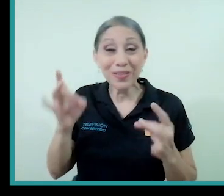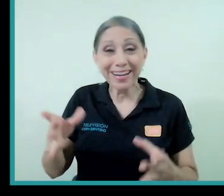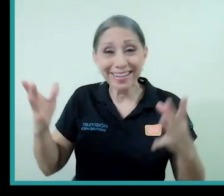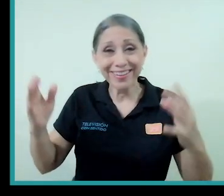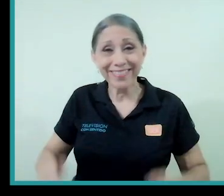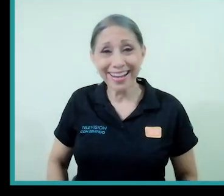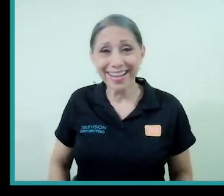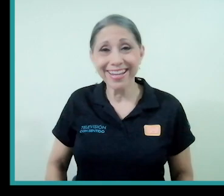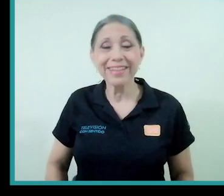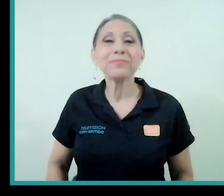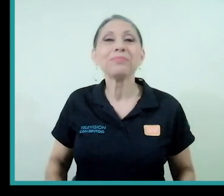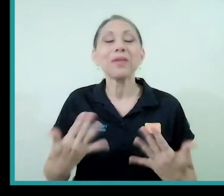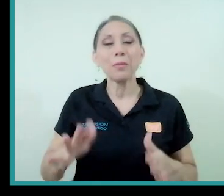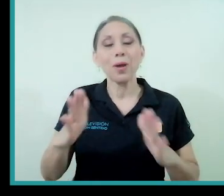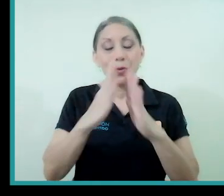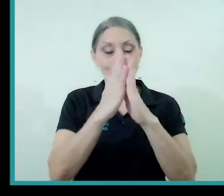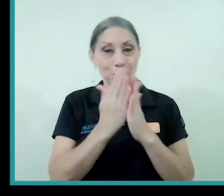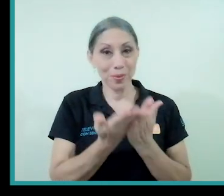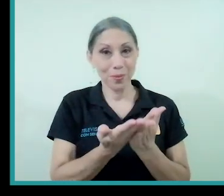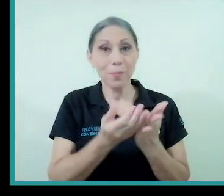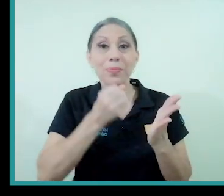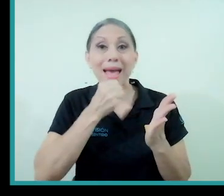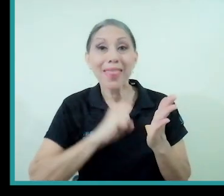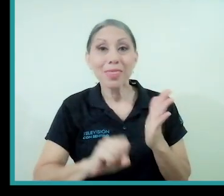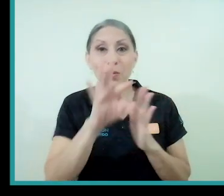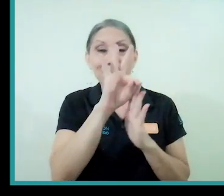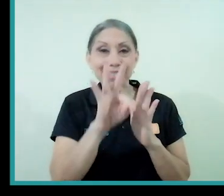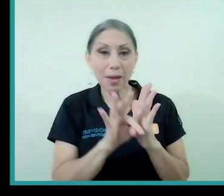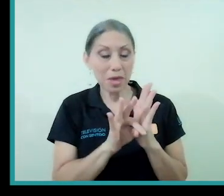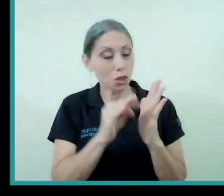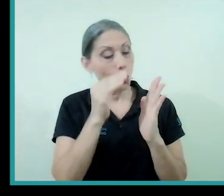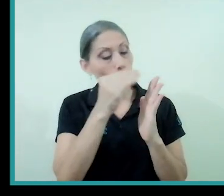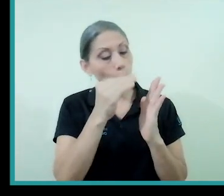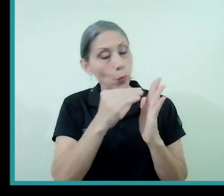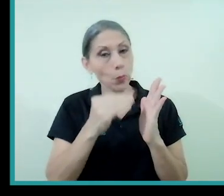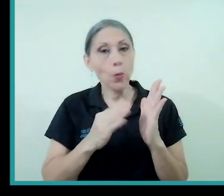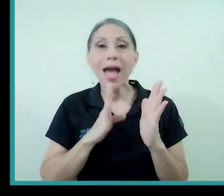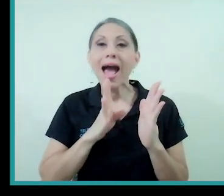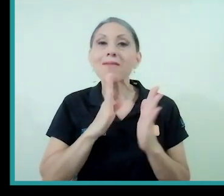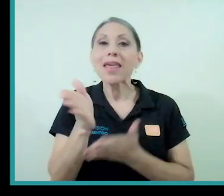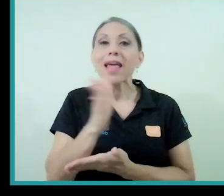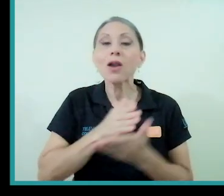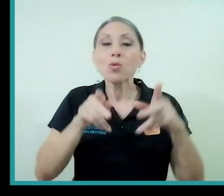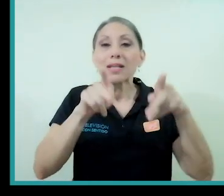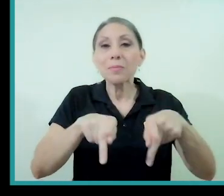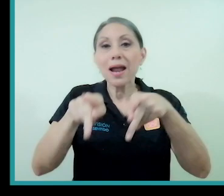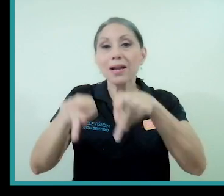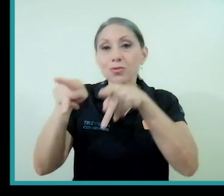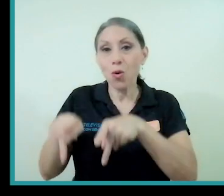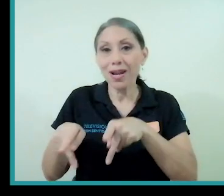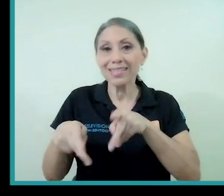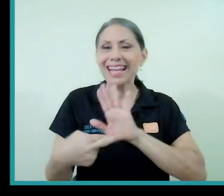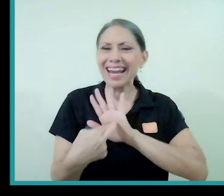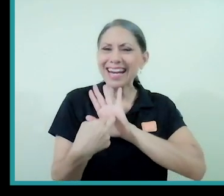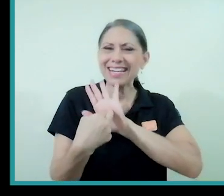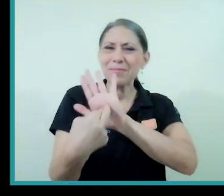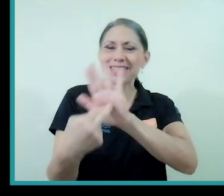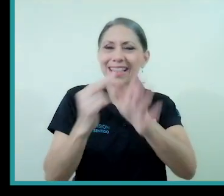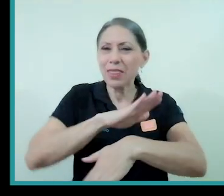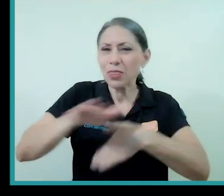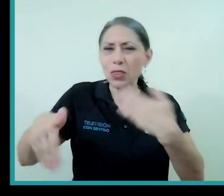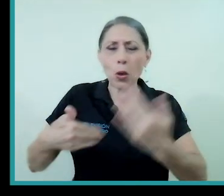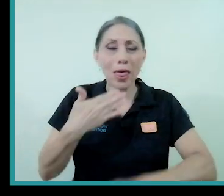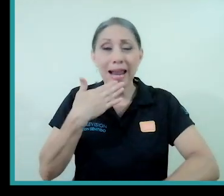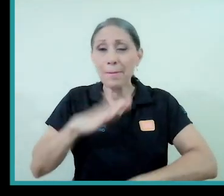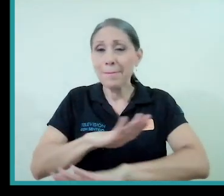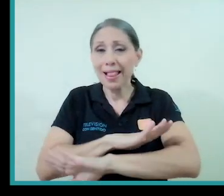bueno en el Antiguo Testamento hay algunas figuras que son como representativas de toda la maldad femenina